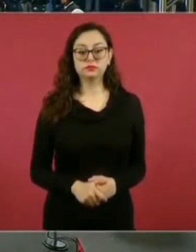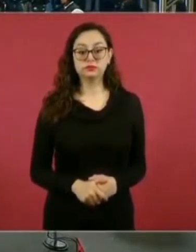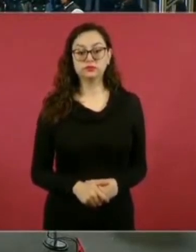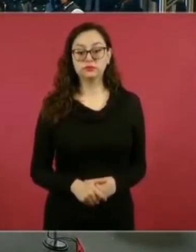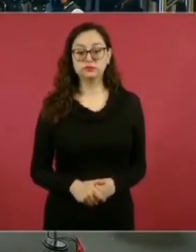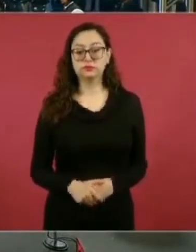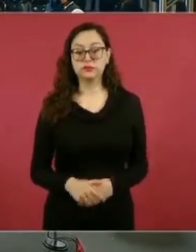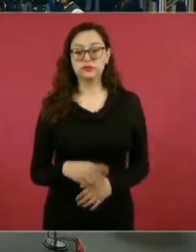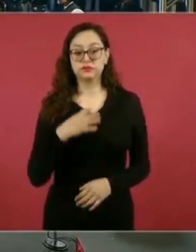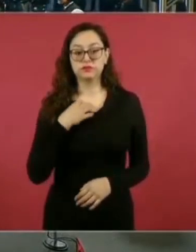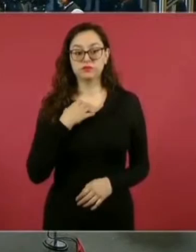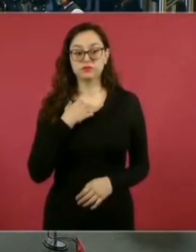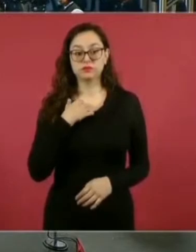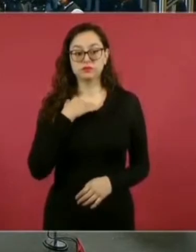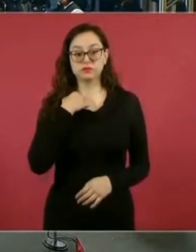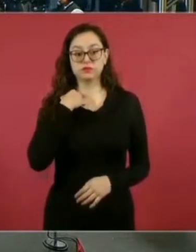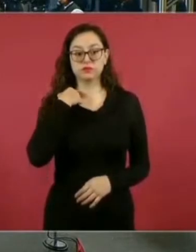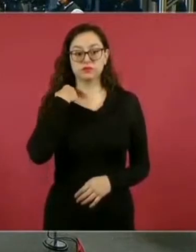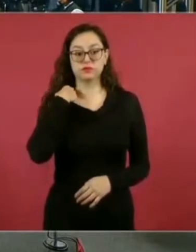Sí,